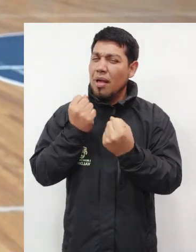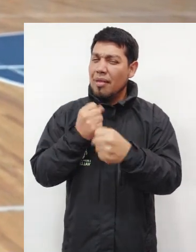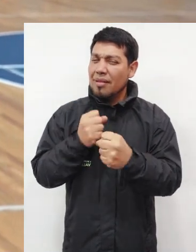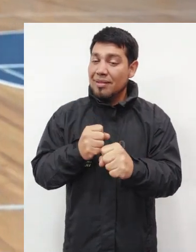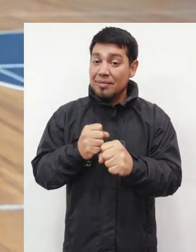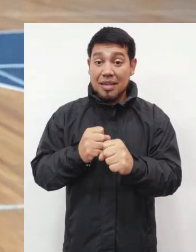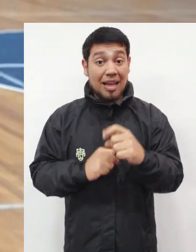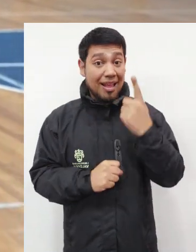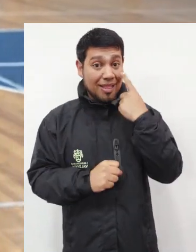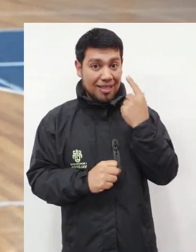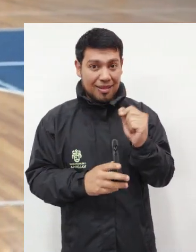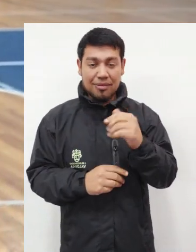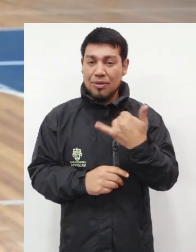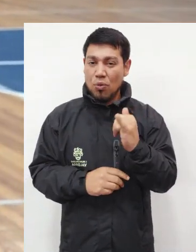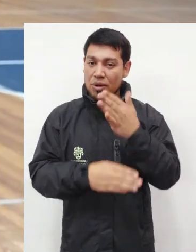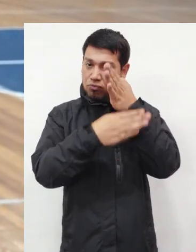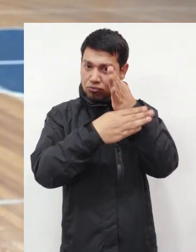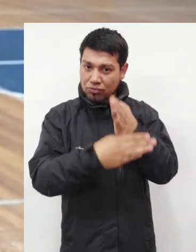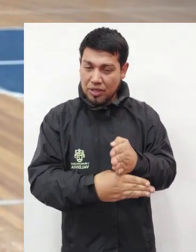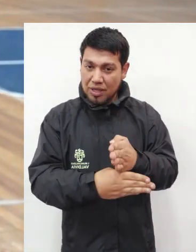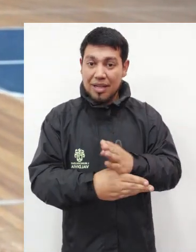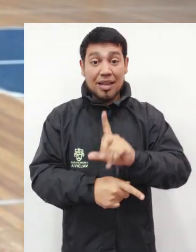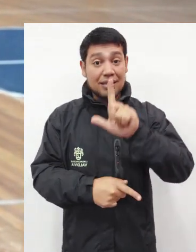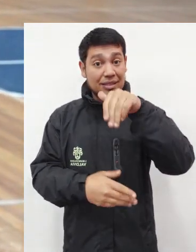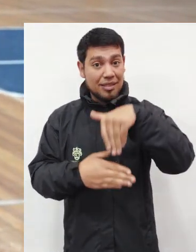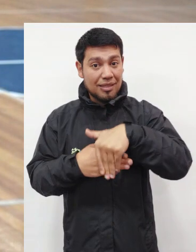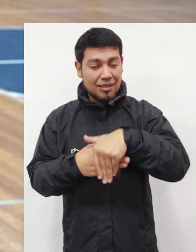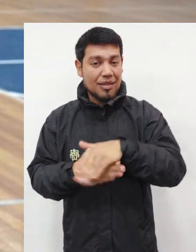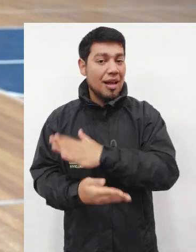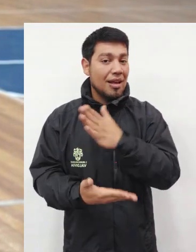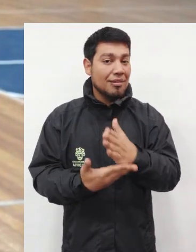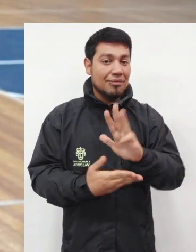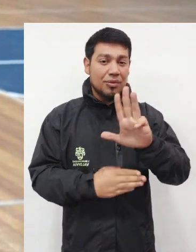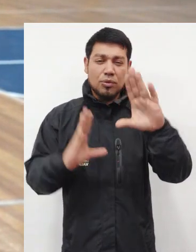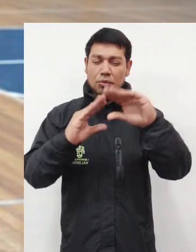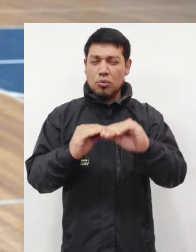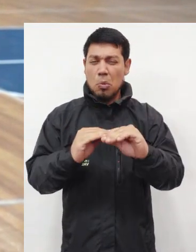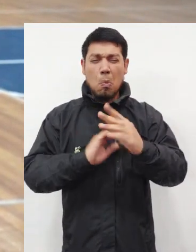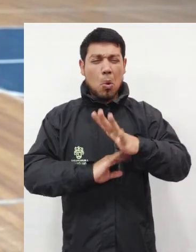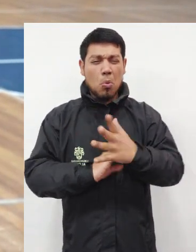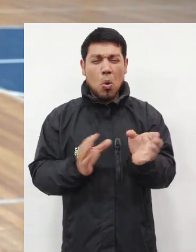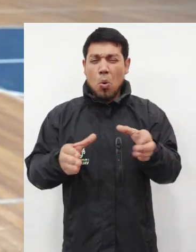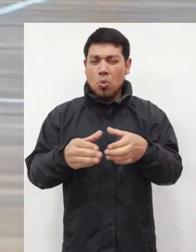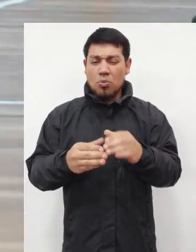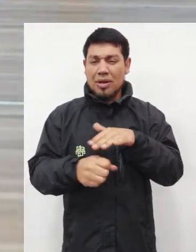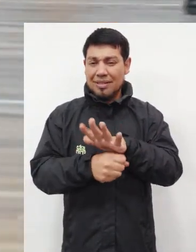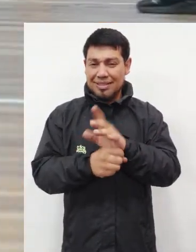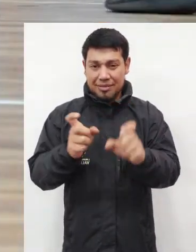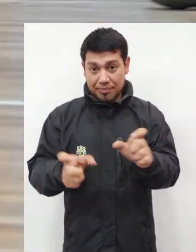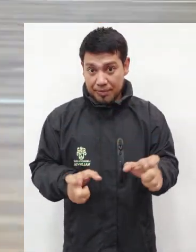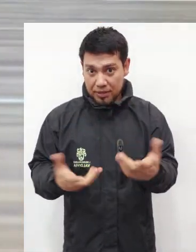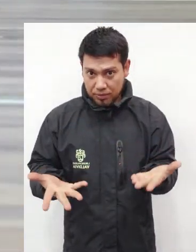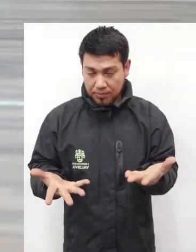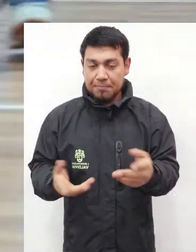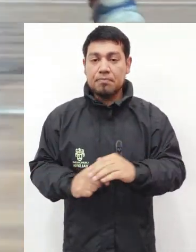19 a 21 horas y en él están participando aproximadamente 15 personas de personas sordas. Bueno, sí, para